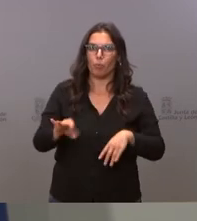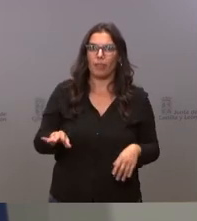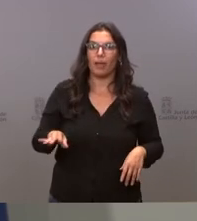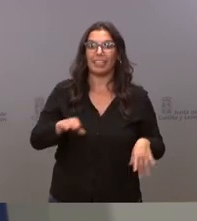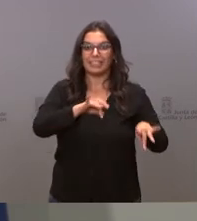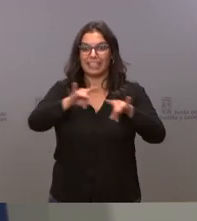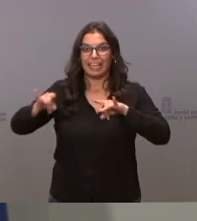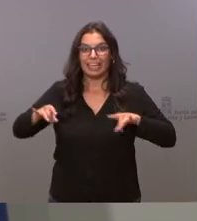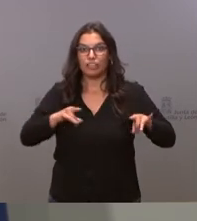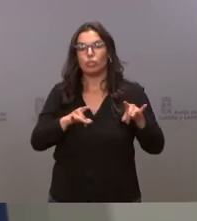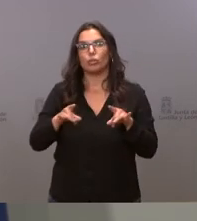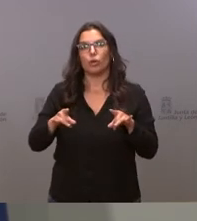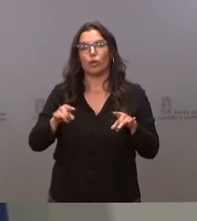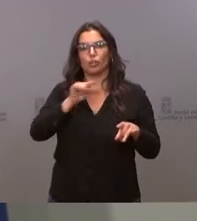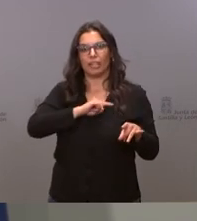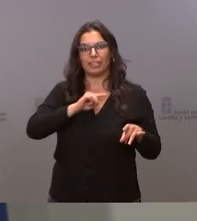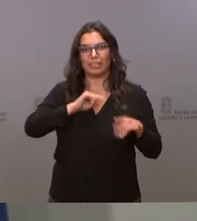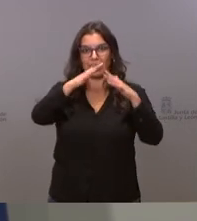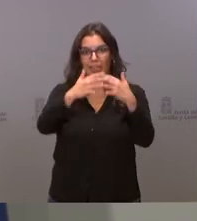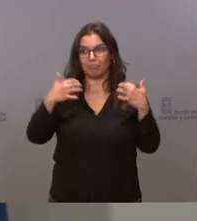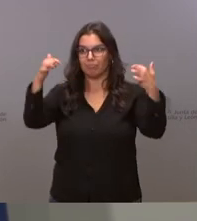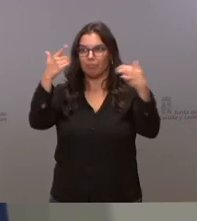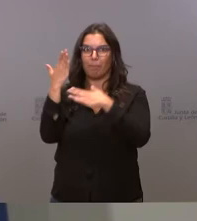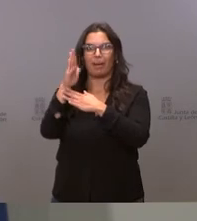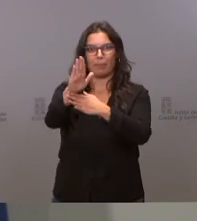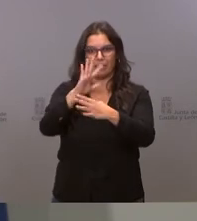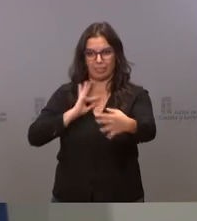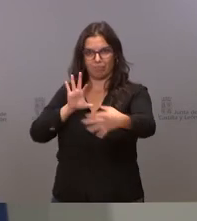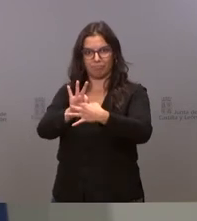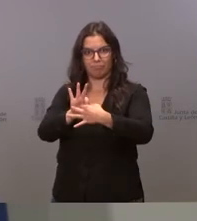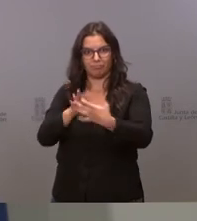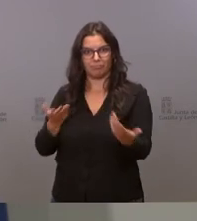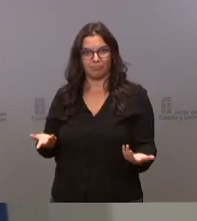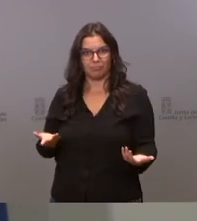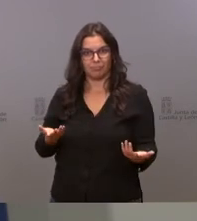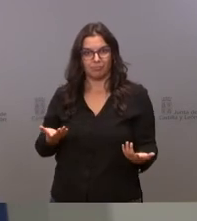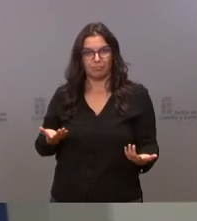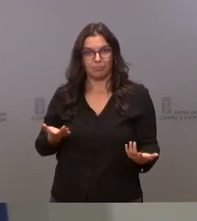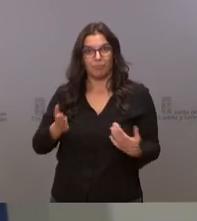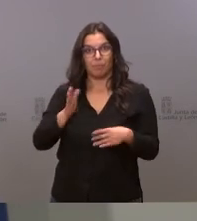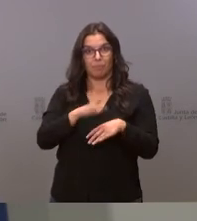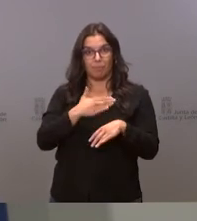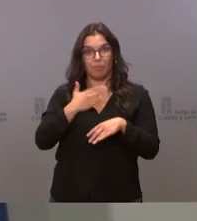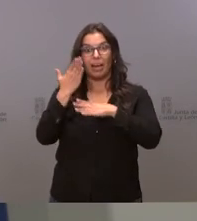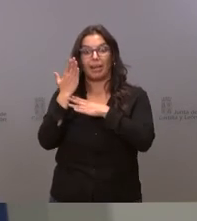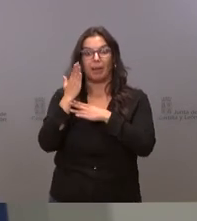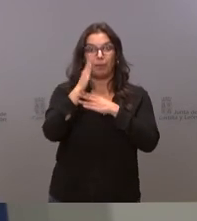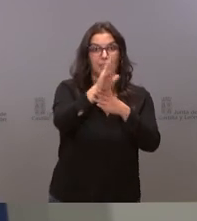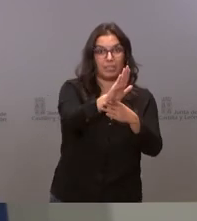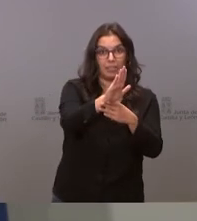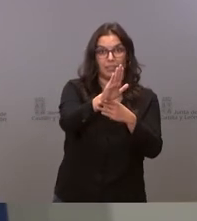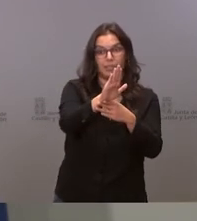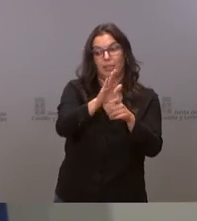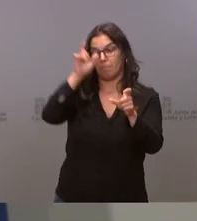territorios a los ciudadanos sentirse representados por sus representantes de tal manera que la vinculación entre representantes y representados